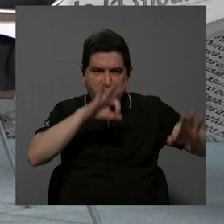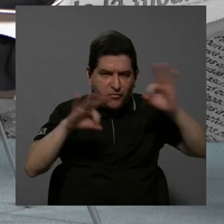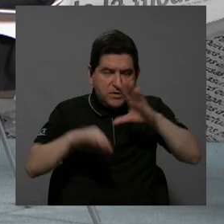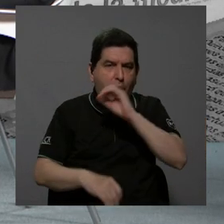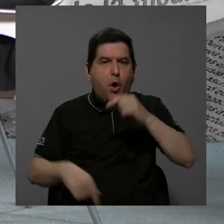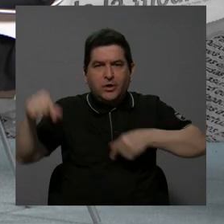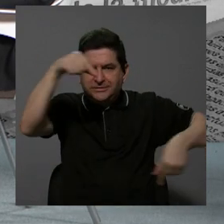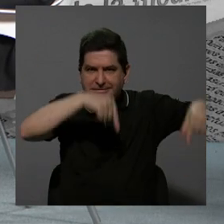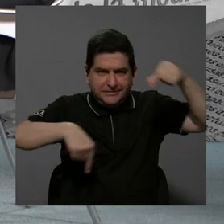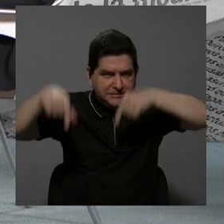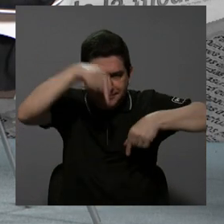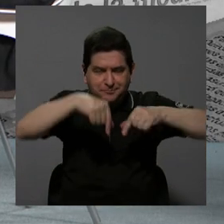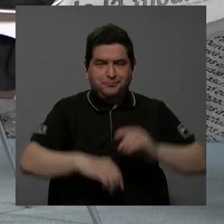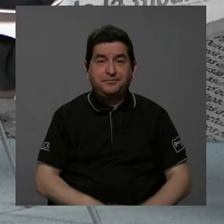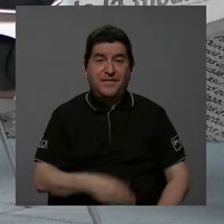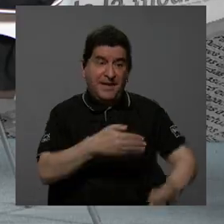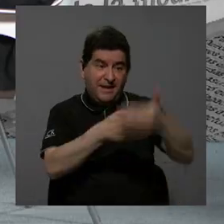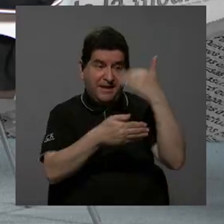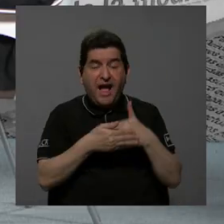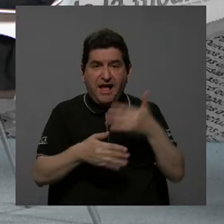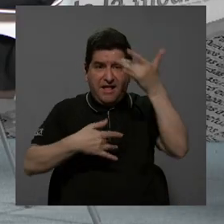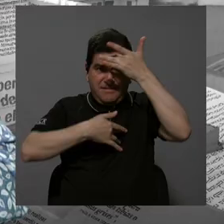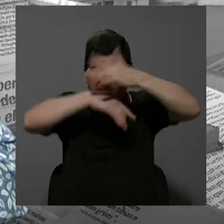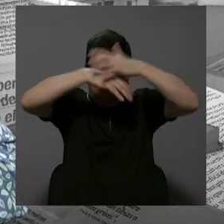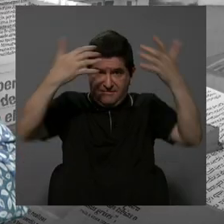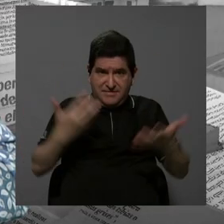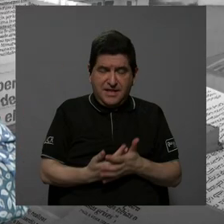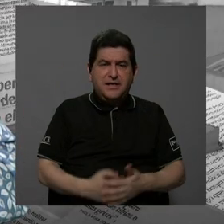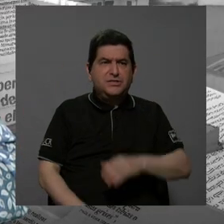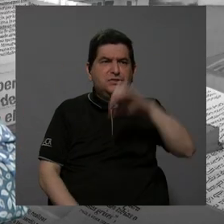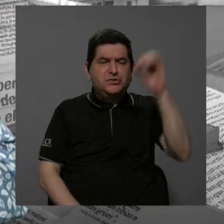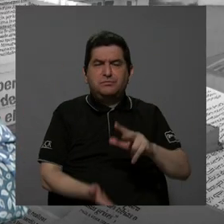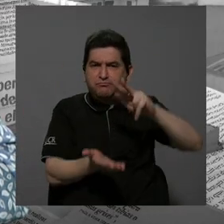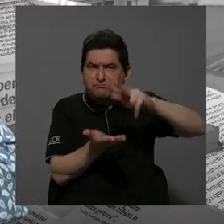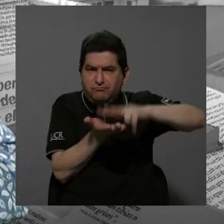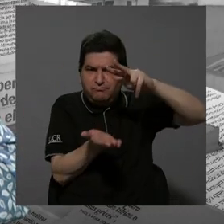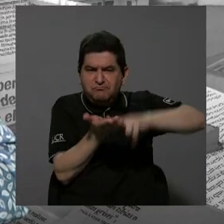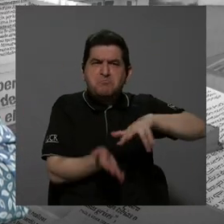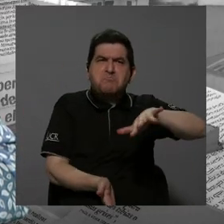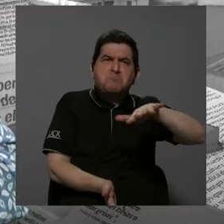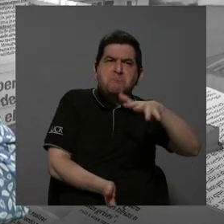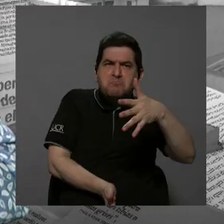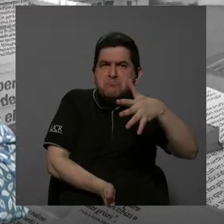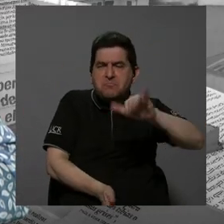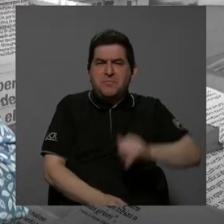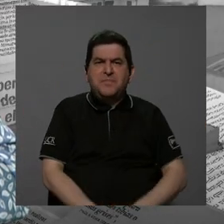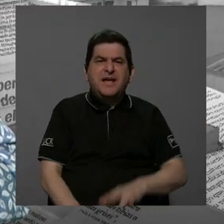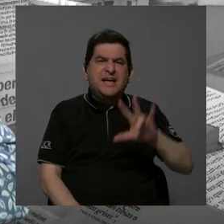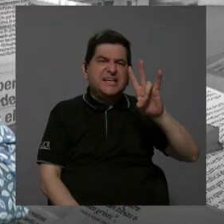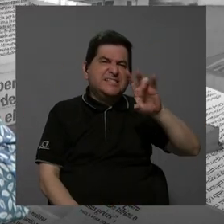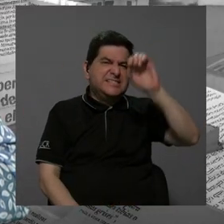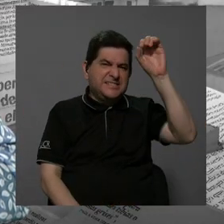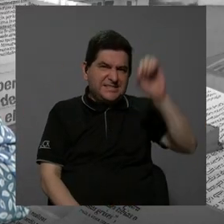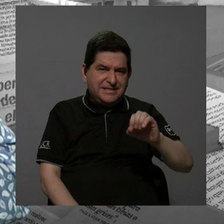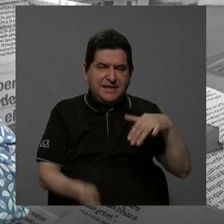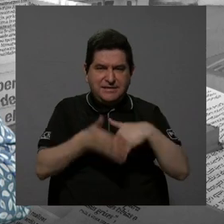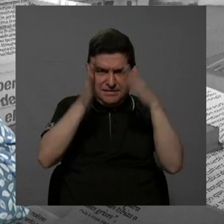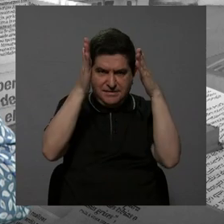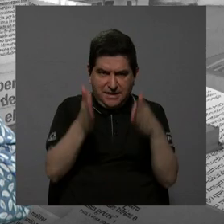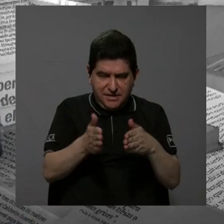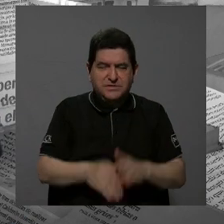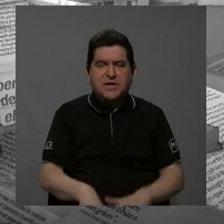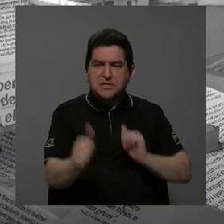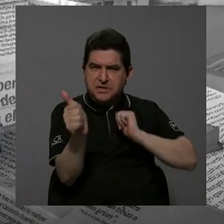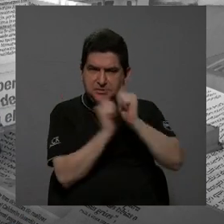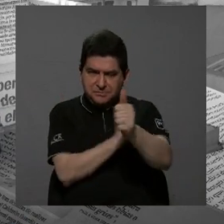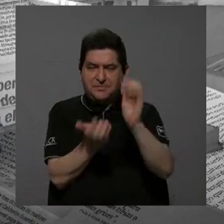química. Antes de la pandemia había una tasa de aprobación aproximadamente del 70% de los estudiantes que